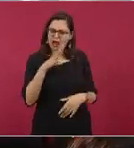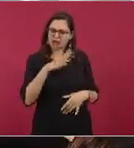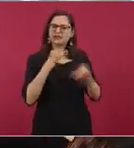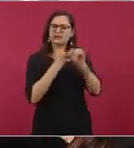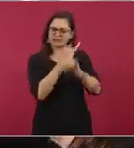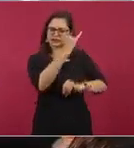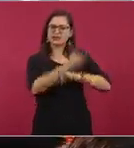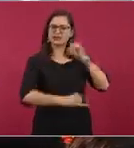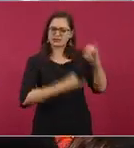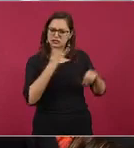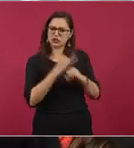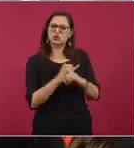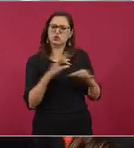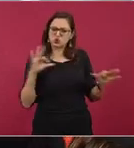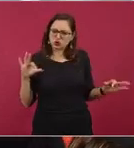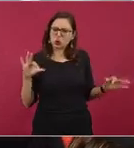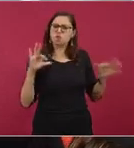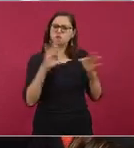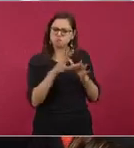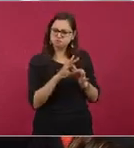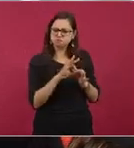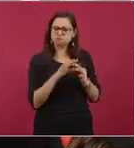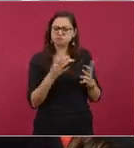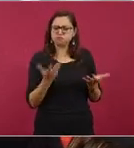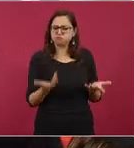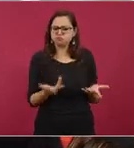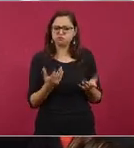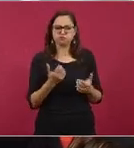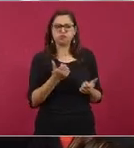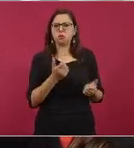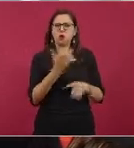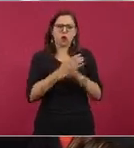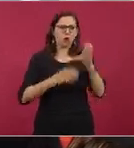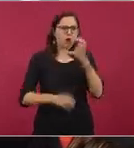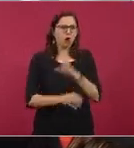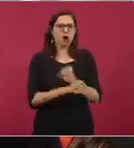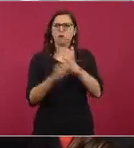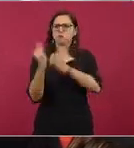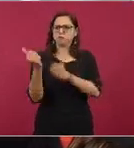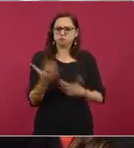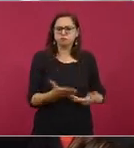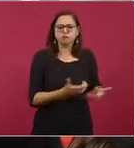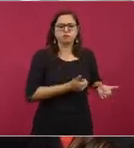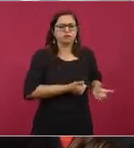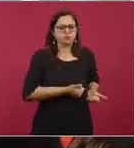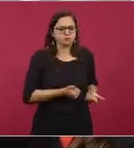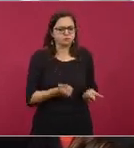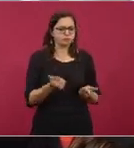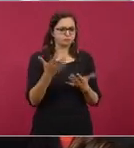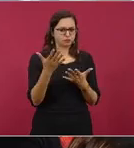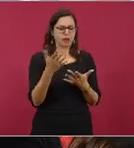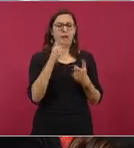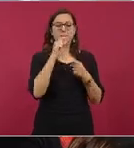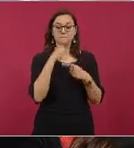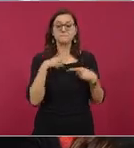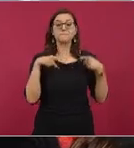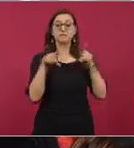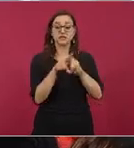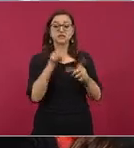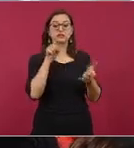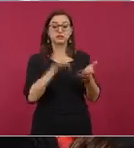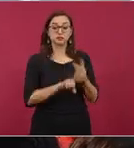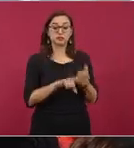se pueden para las mercancías para la importación exportación y también se tiene una oficina